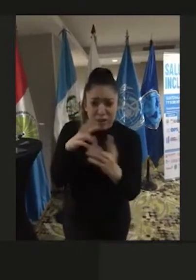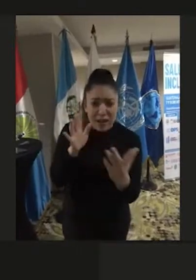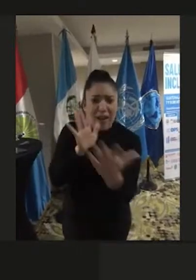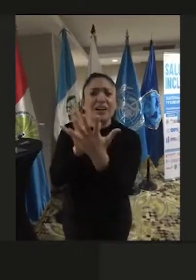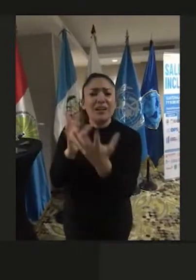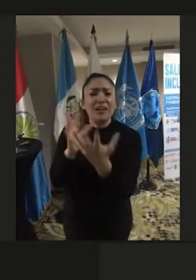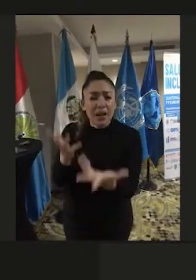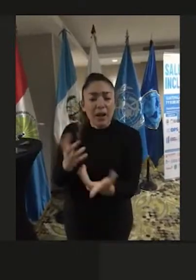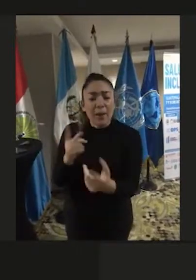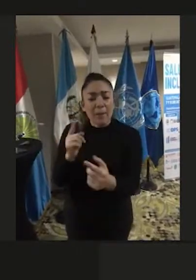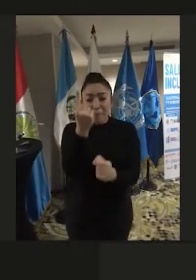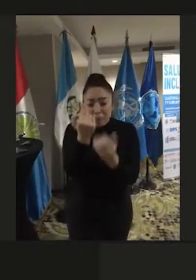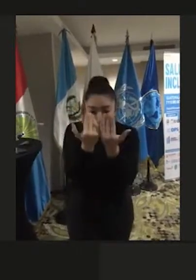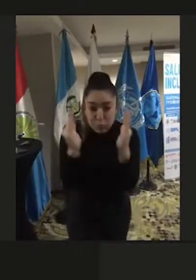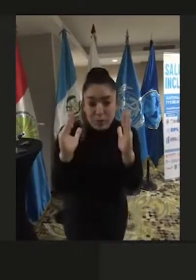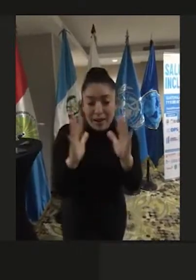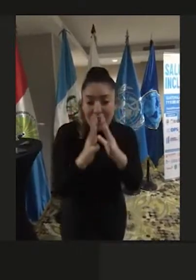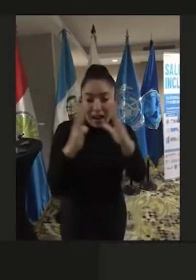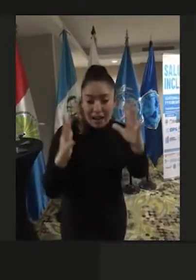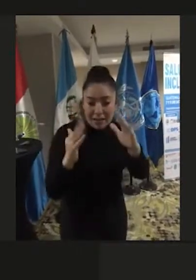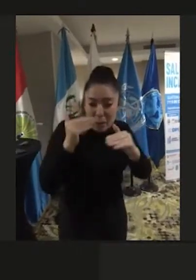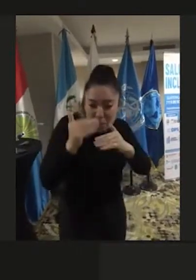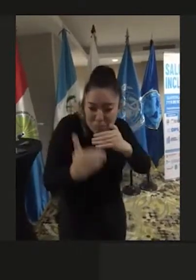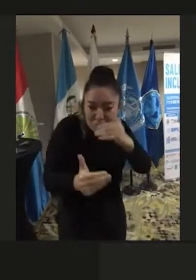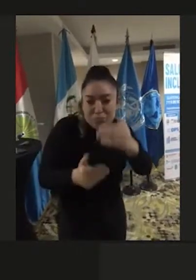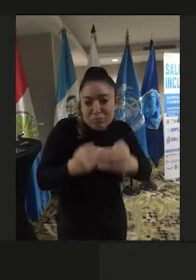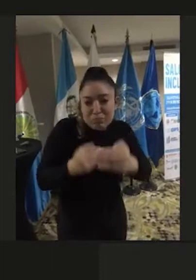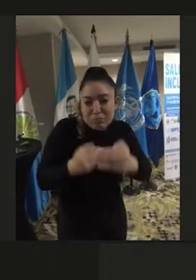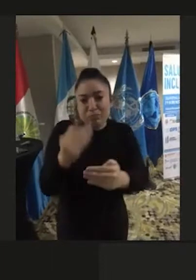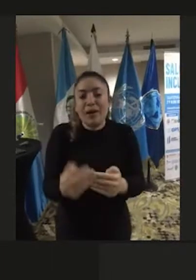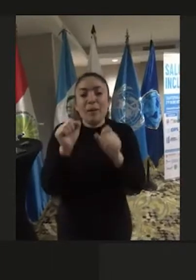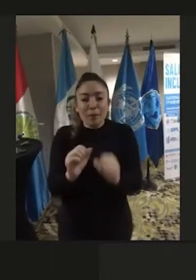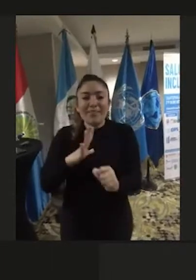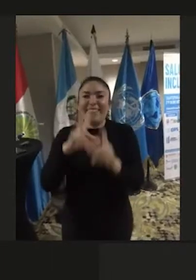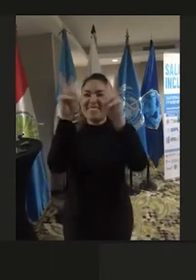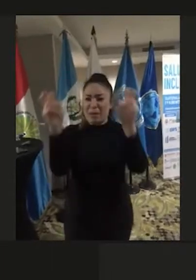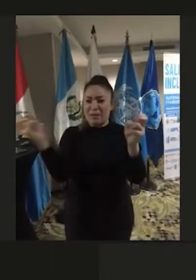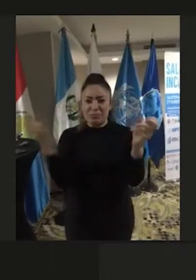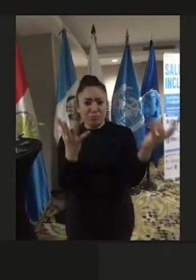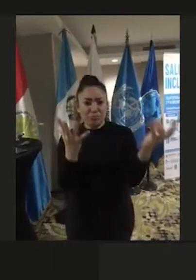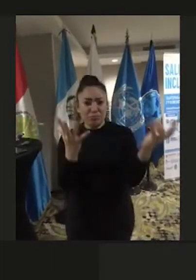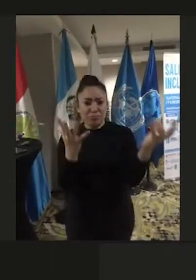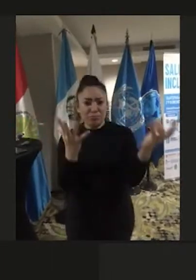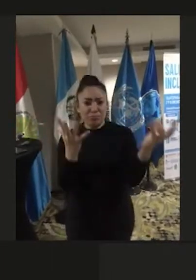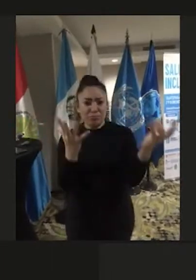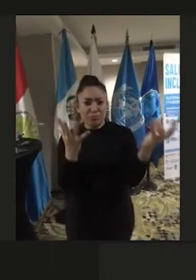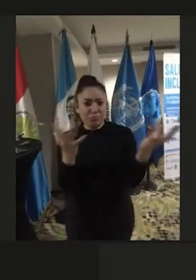para un gran escenario de temas que no terminan acá.